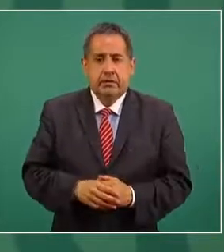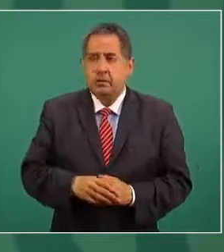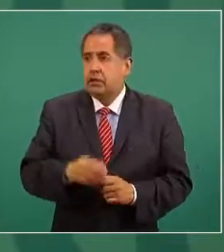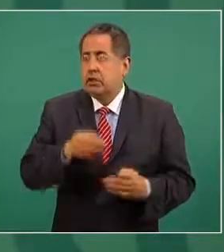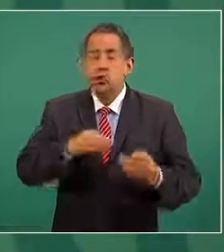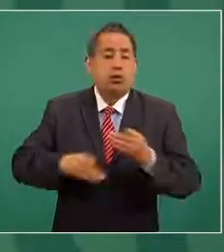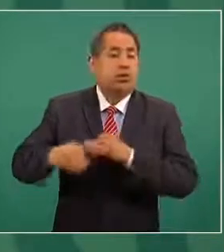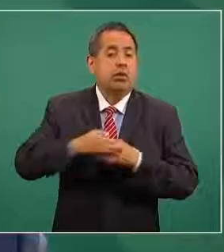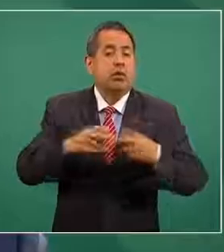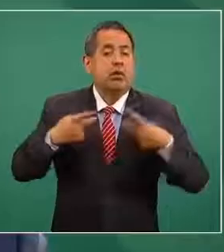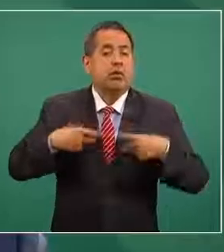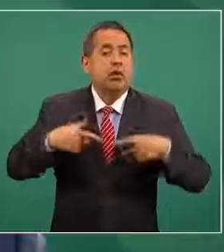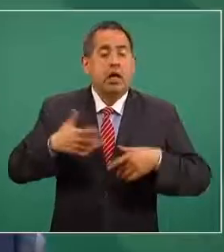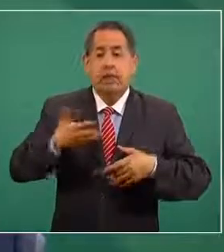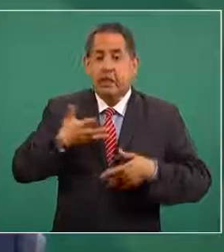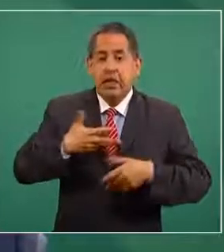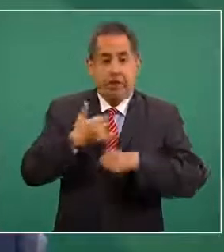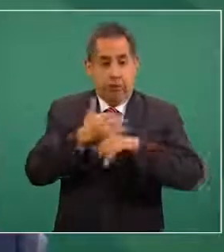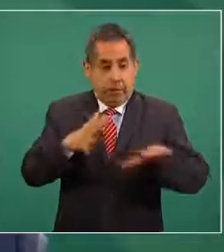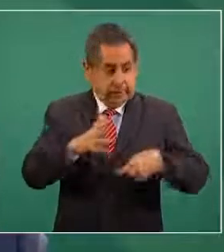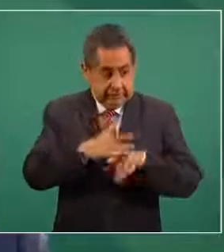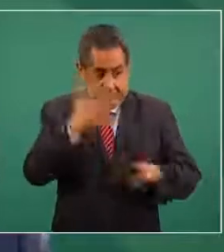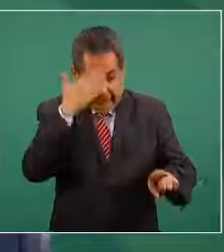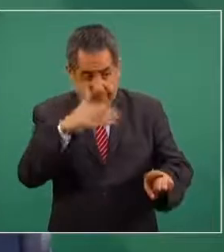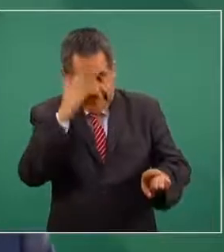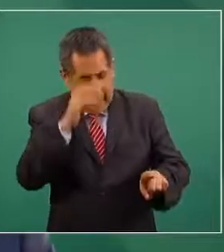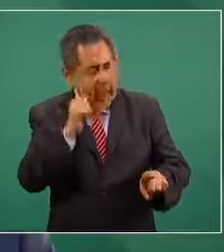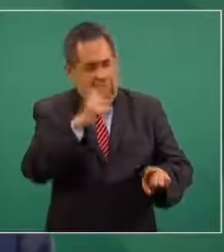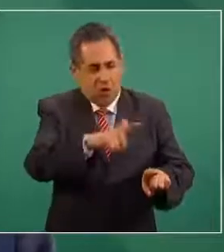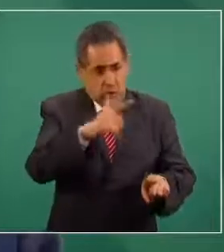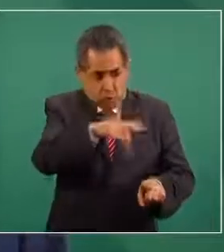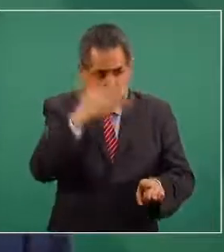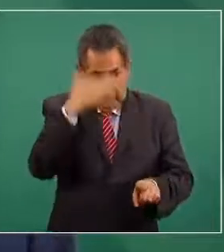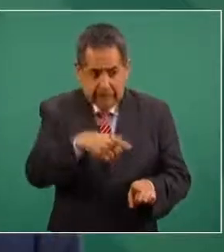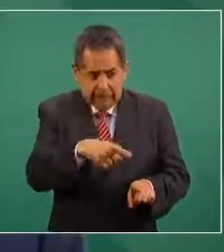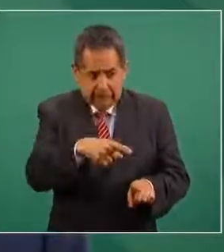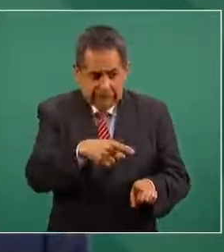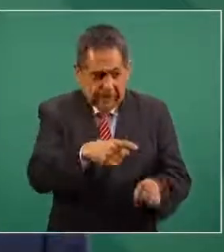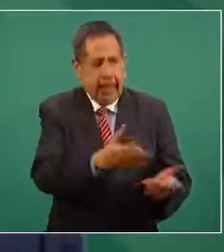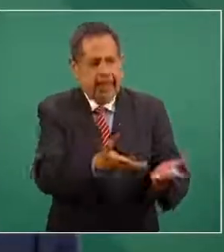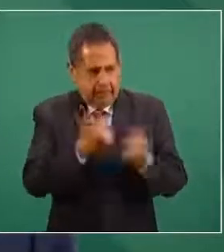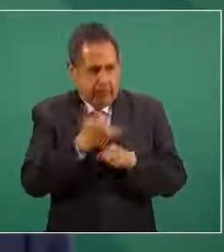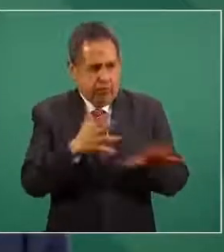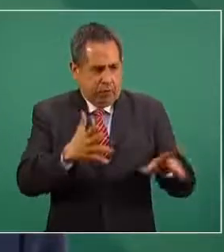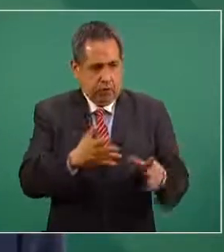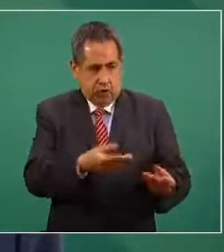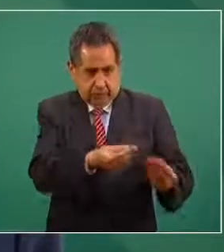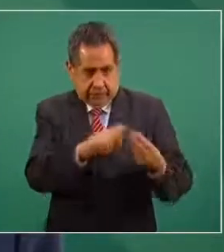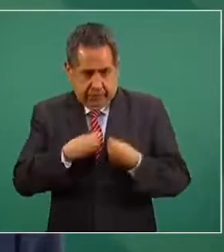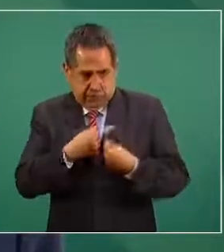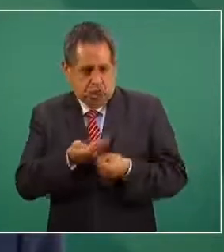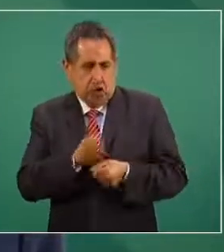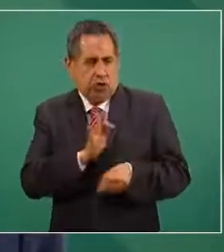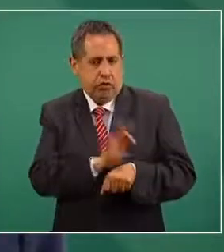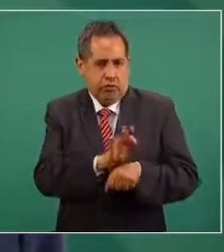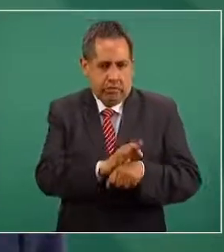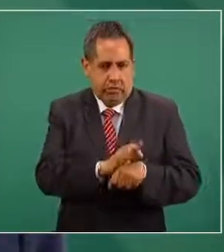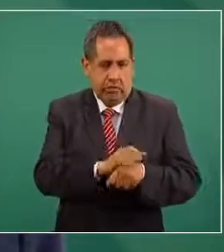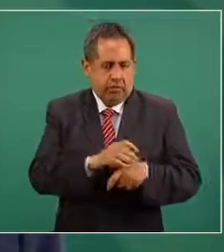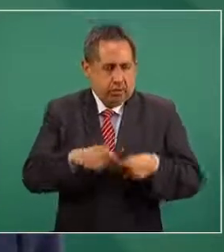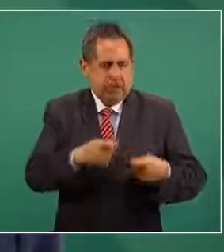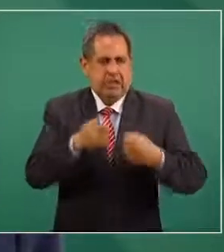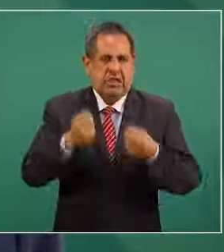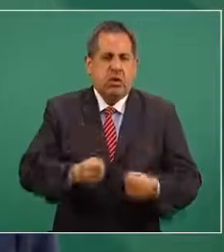todos los que tengan información nos ayuden y nosotros los protegemos y les damos